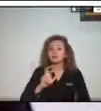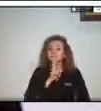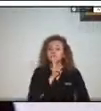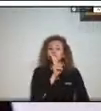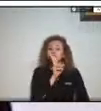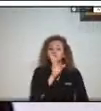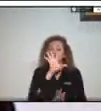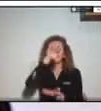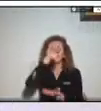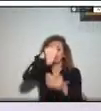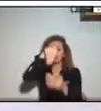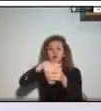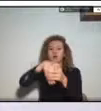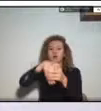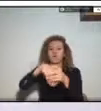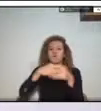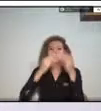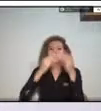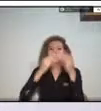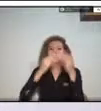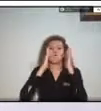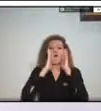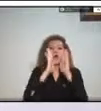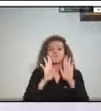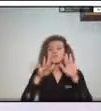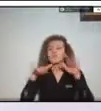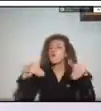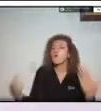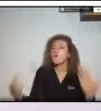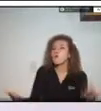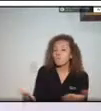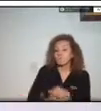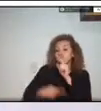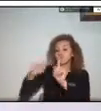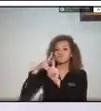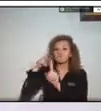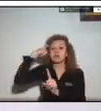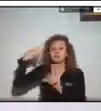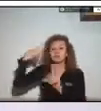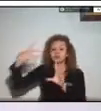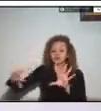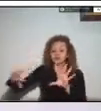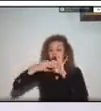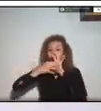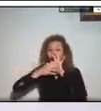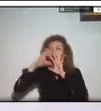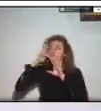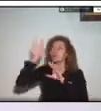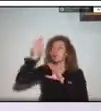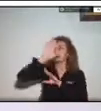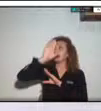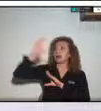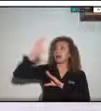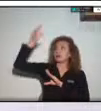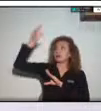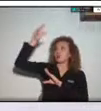qué retos ustedes encuentran en esa articulación nación departamento municipio en una situación de respuesta